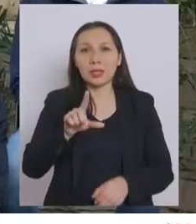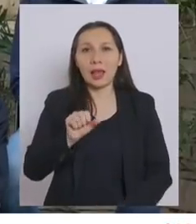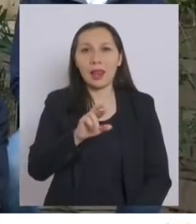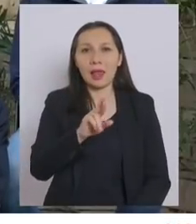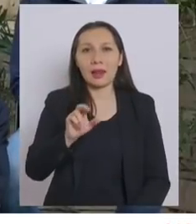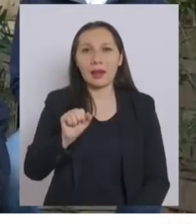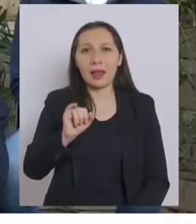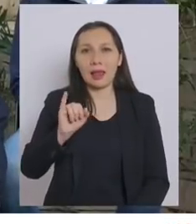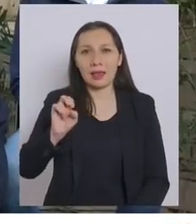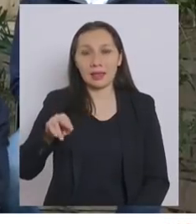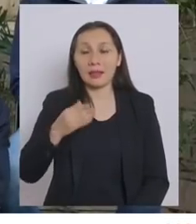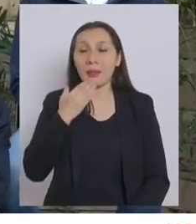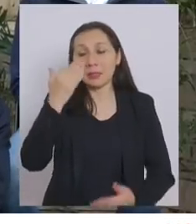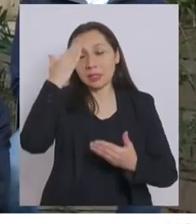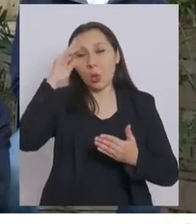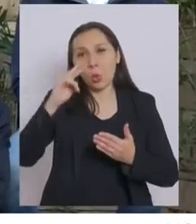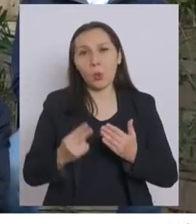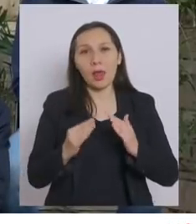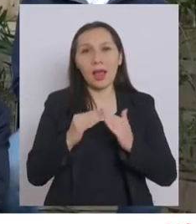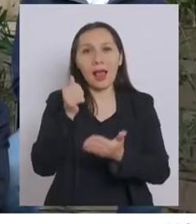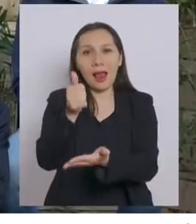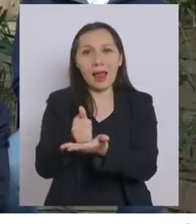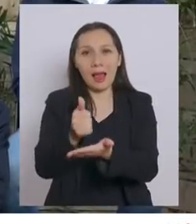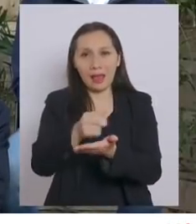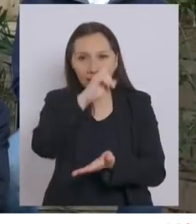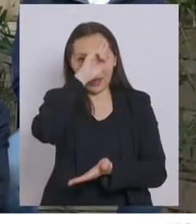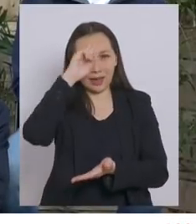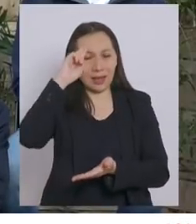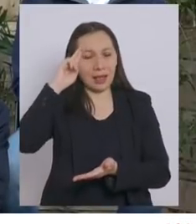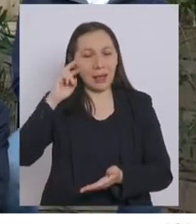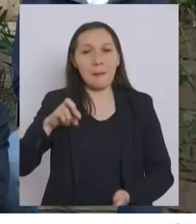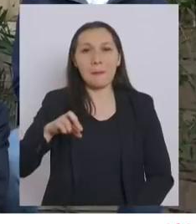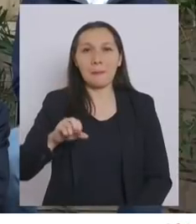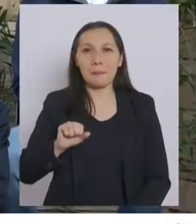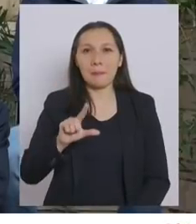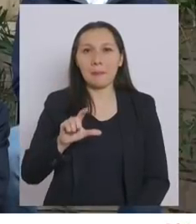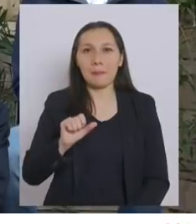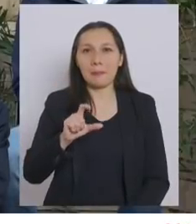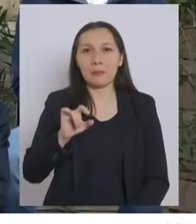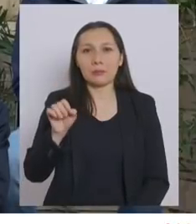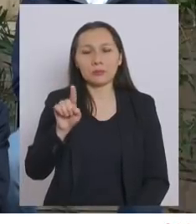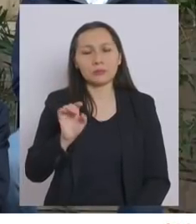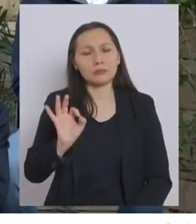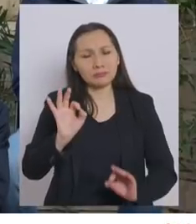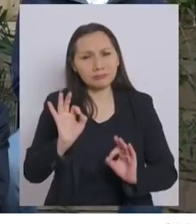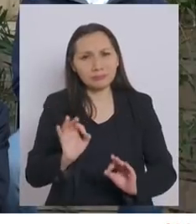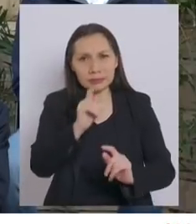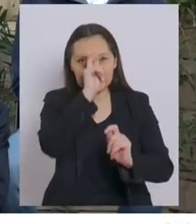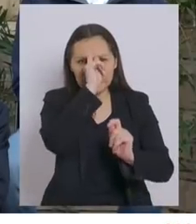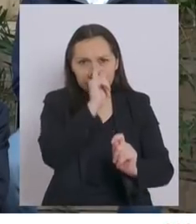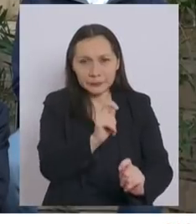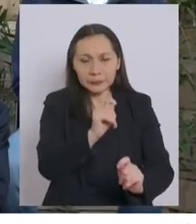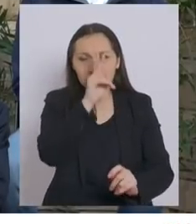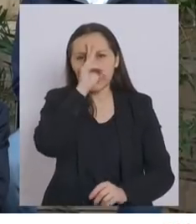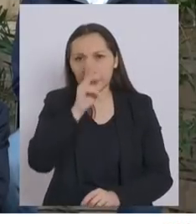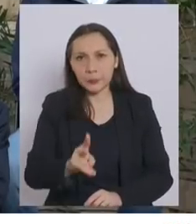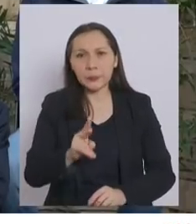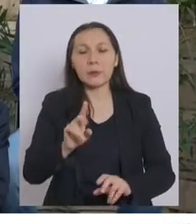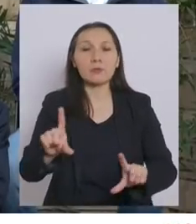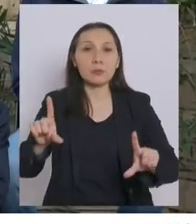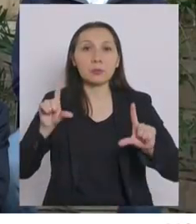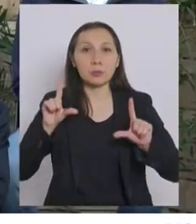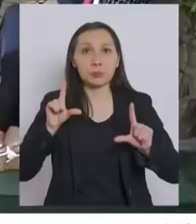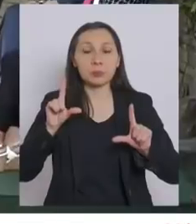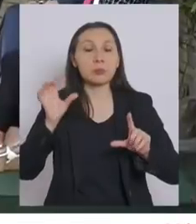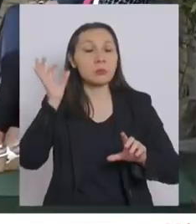Y también saludar al dueño de casa, alcalde de la Reina, José Manuel Palacio, mi más sincero reconocimiento a las protagonistas